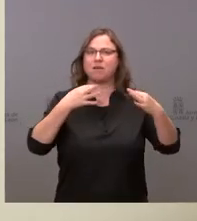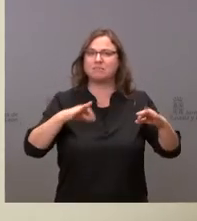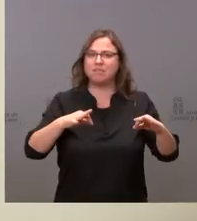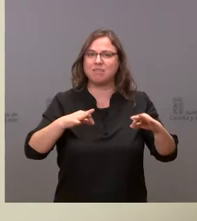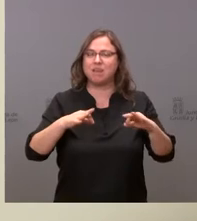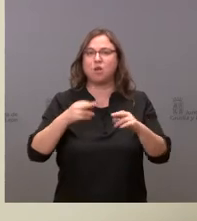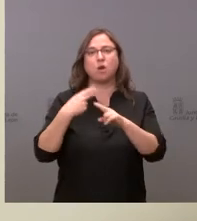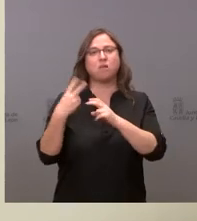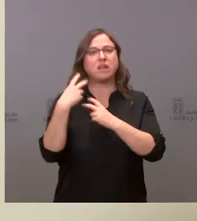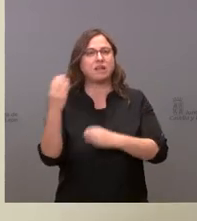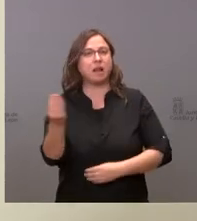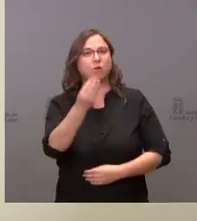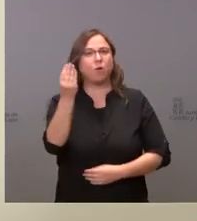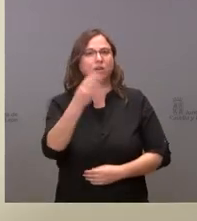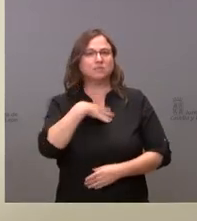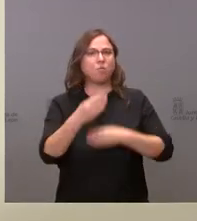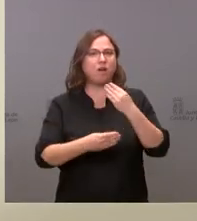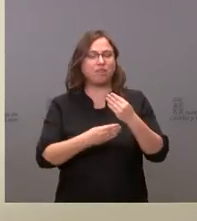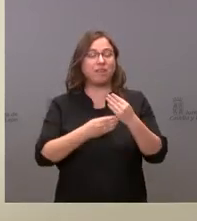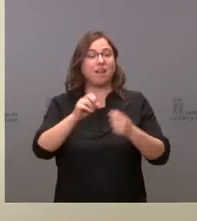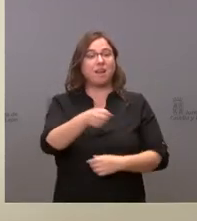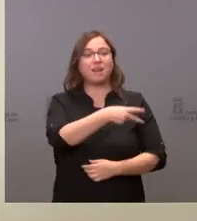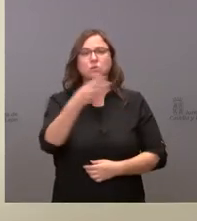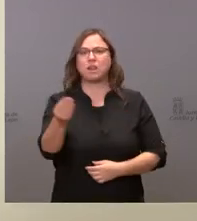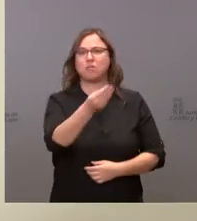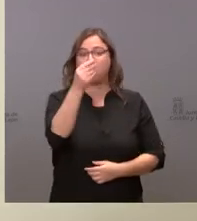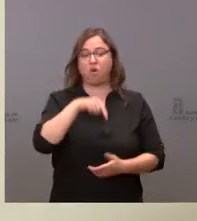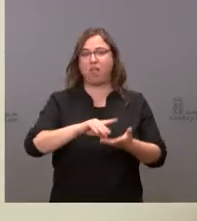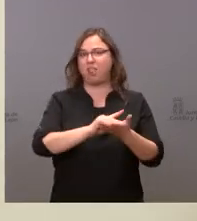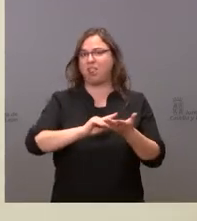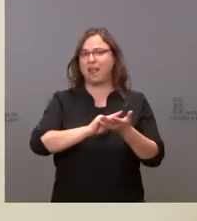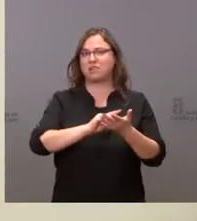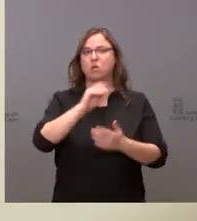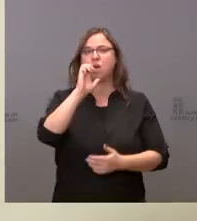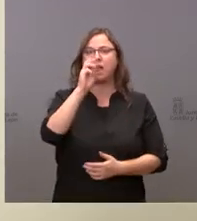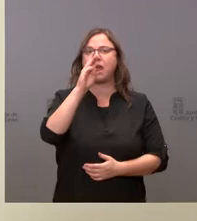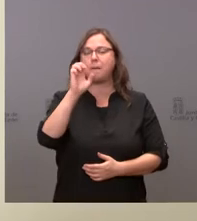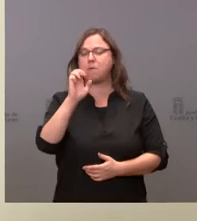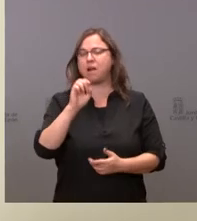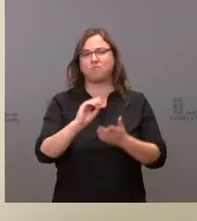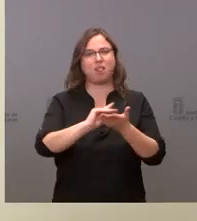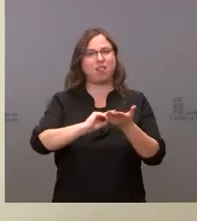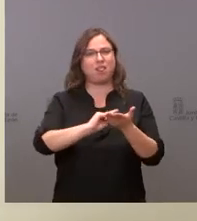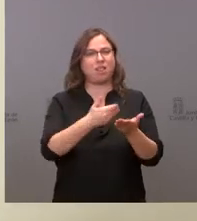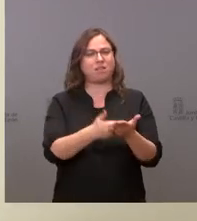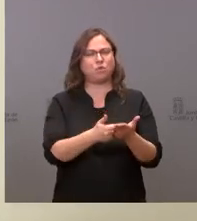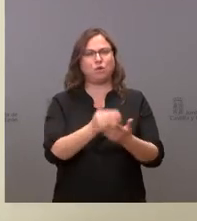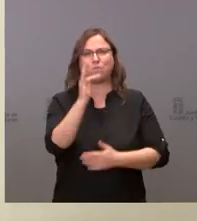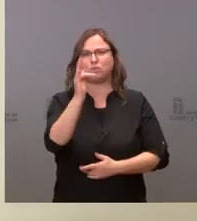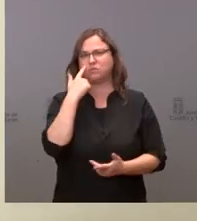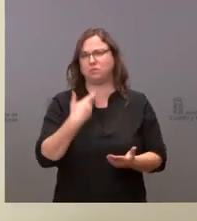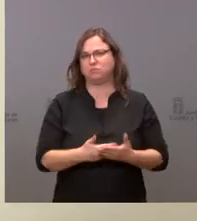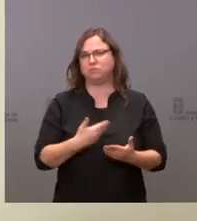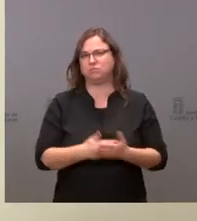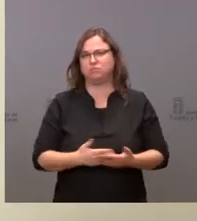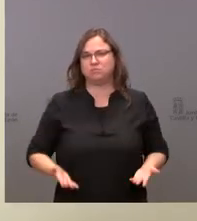y, con eso, tener mejores resultados. Los datos, efectivamente, que hoy se han presentado de la EPA son unos datos muy positivos. Es verdad